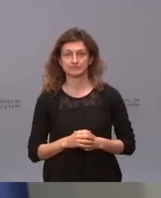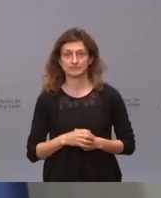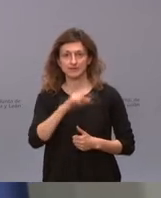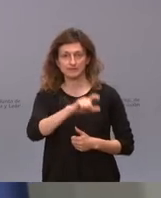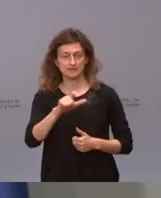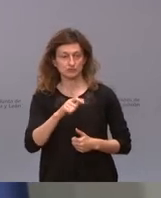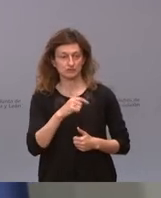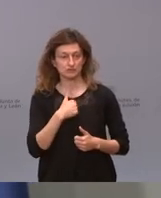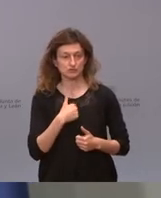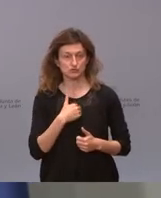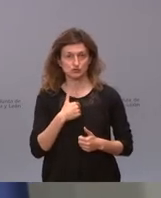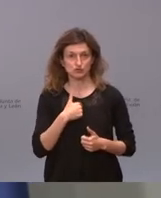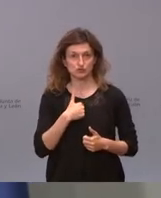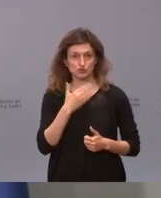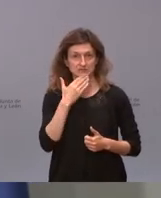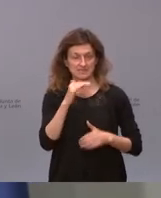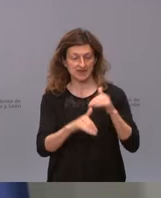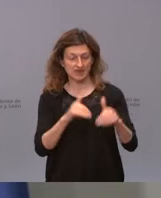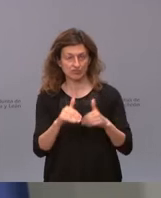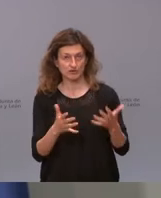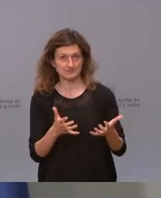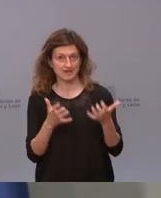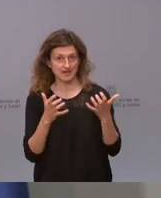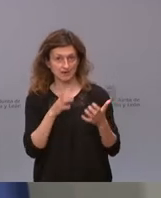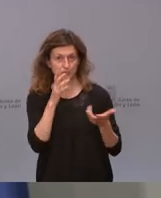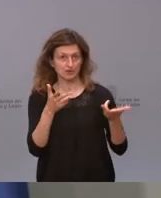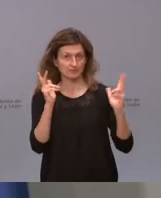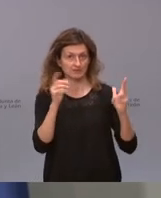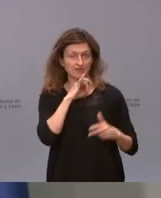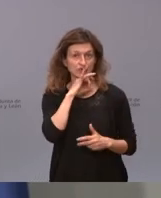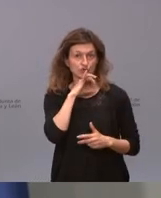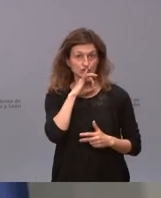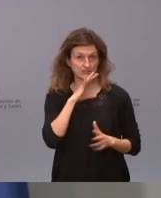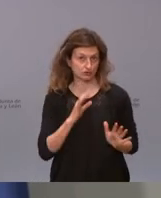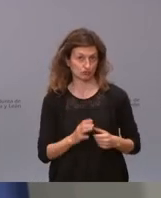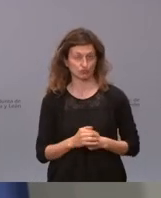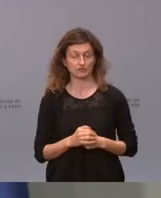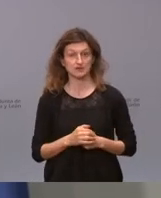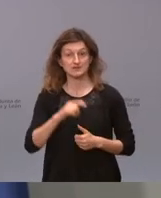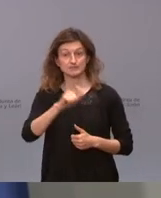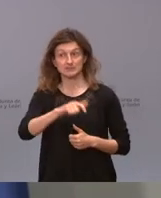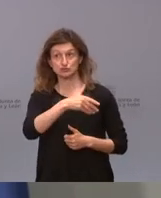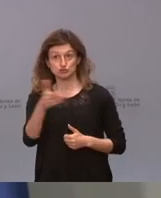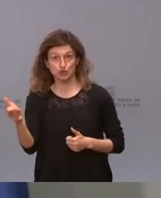Yo cuando uno gana unas elecciones con un lema que se llama libertad, estoy contento. Cuando la población